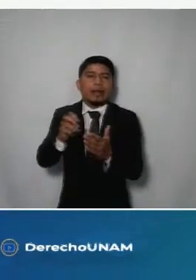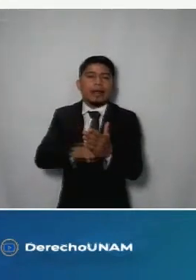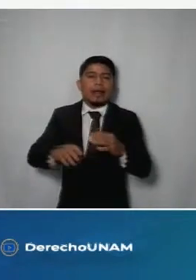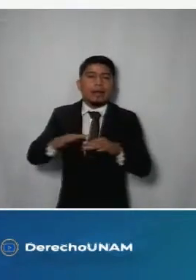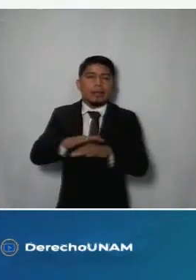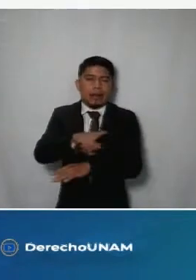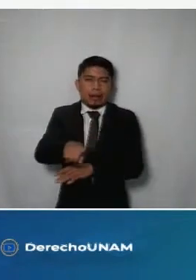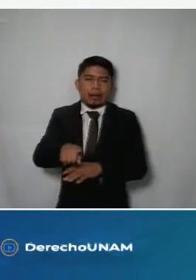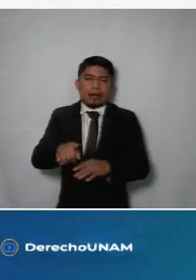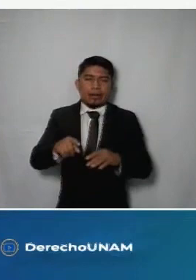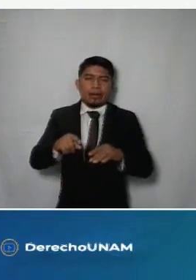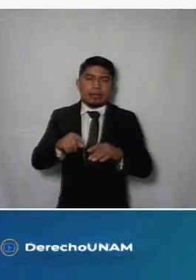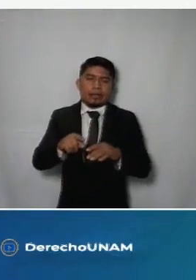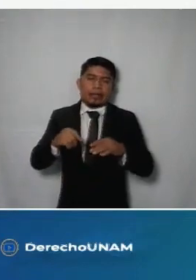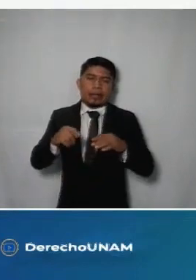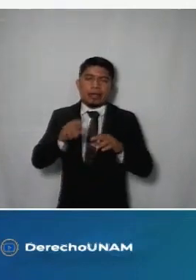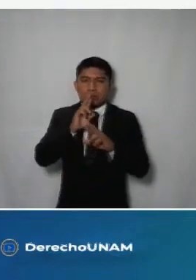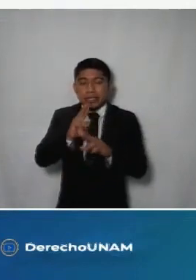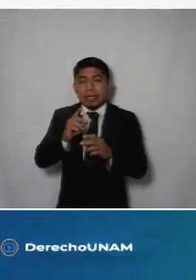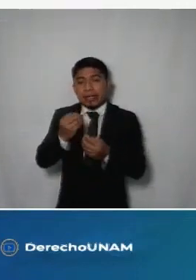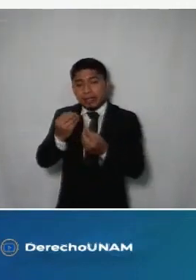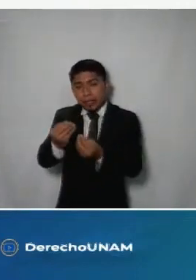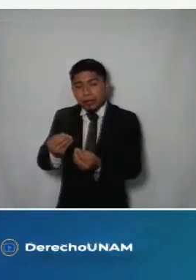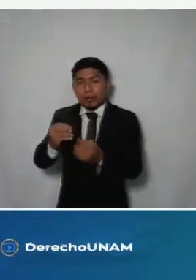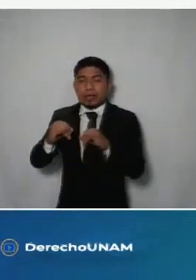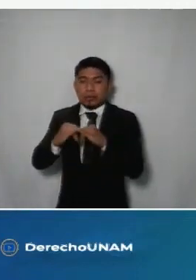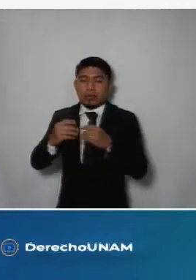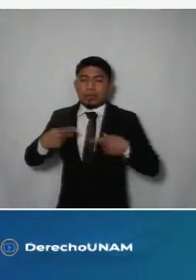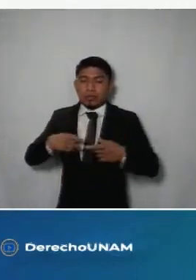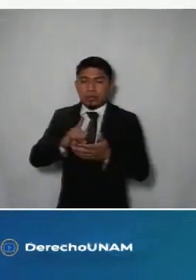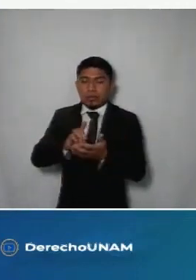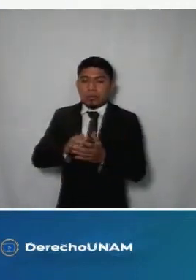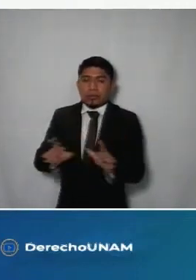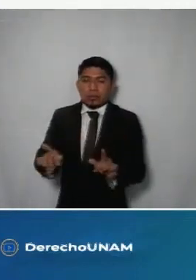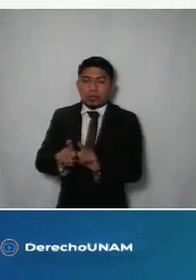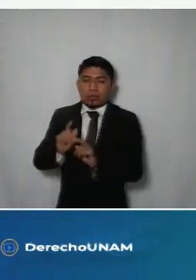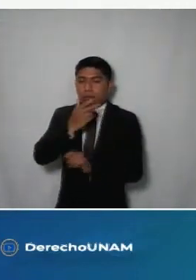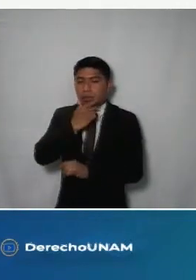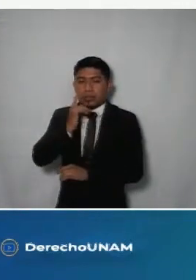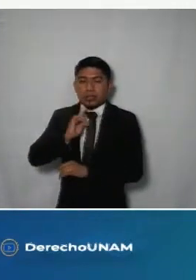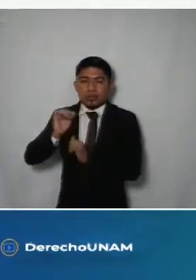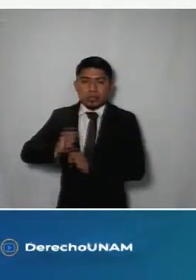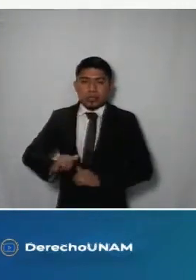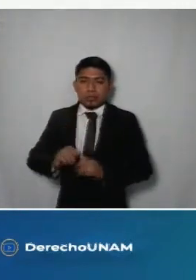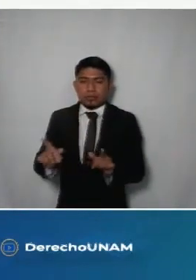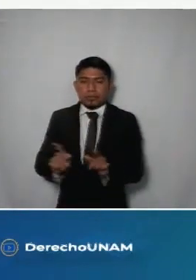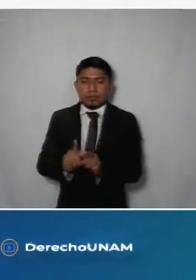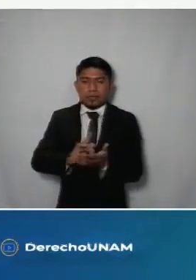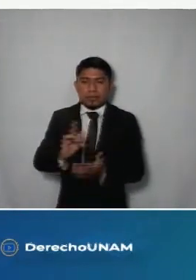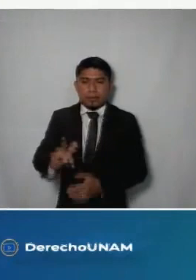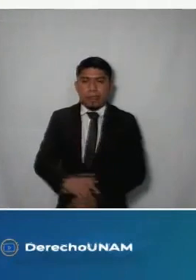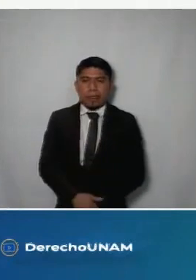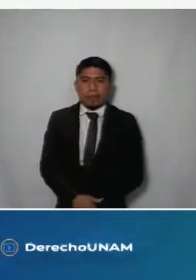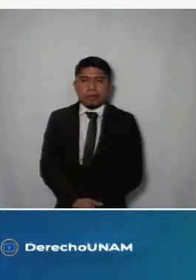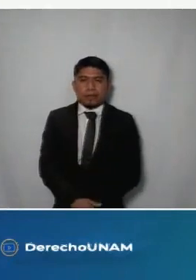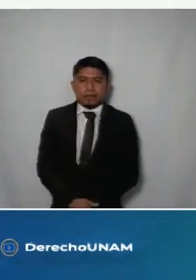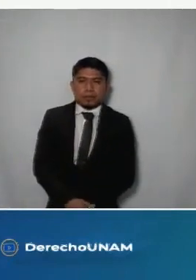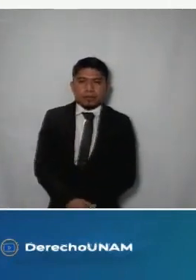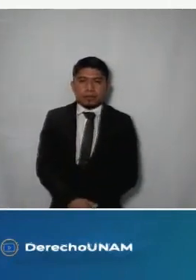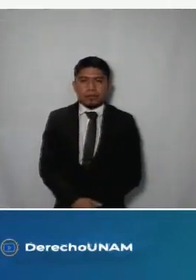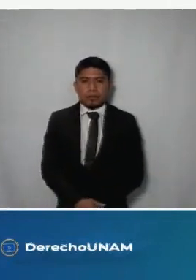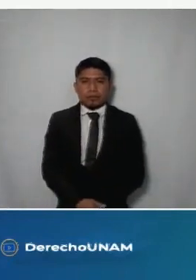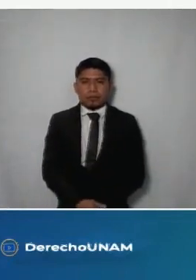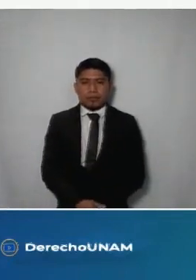la respuesta del sujeto obligado es la cuenta comisionado presidente comisionadas comisionado gracias muchas